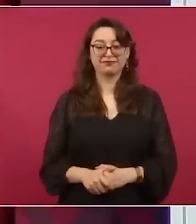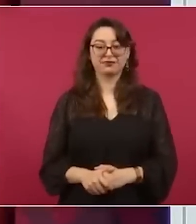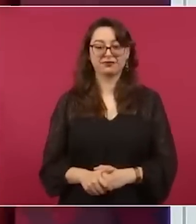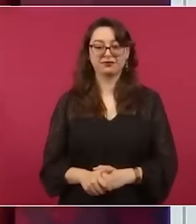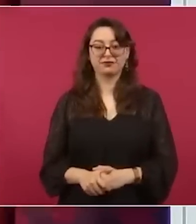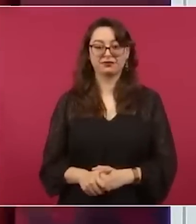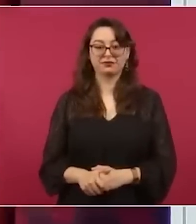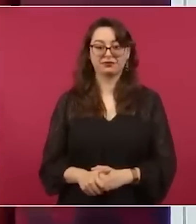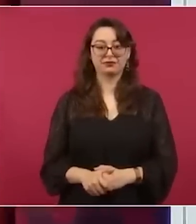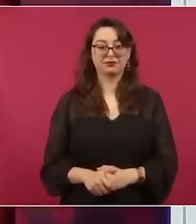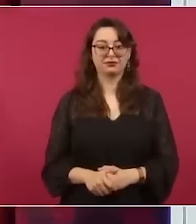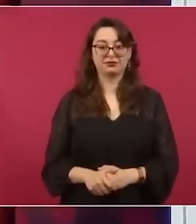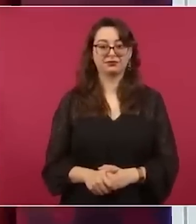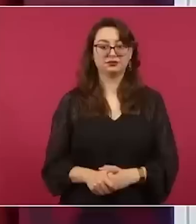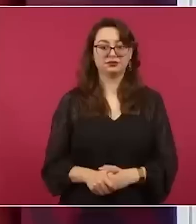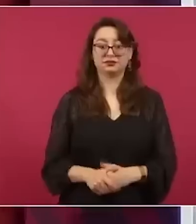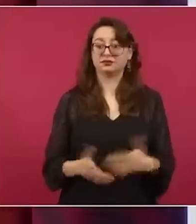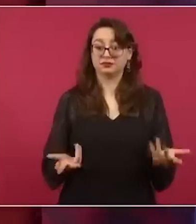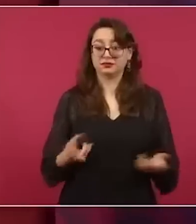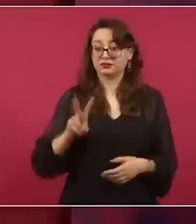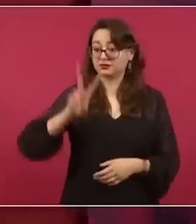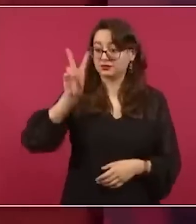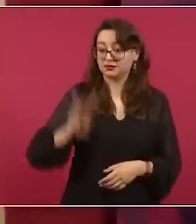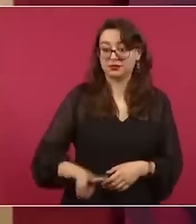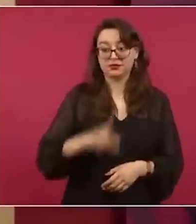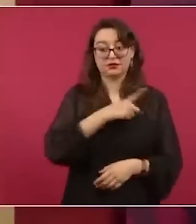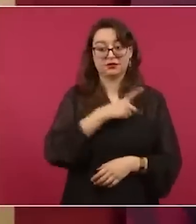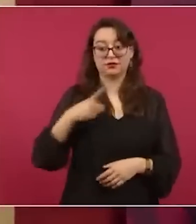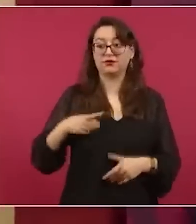Y es la verdad la que nos hará libres.